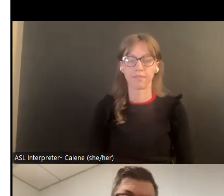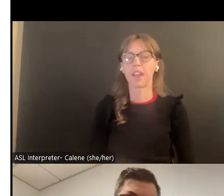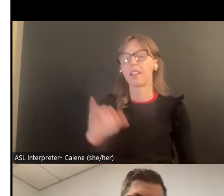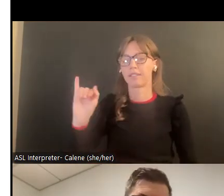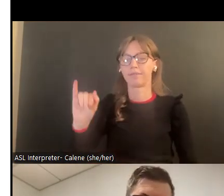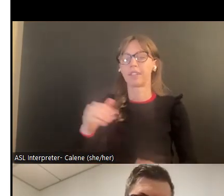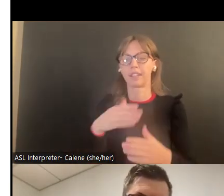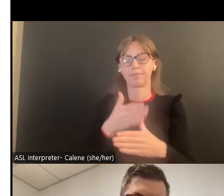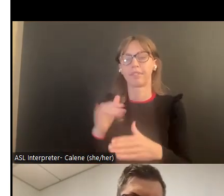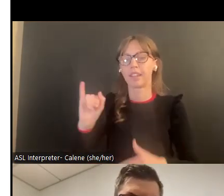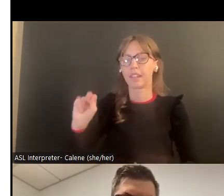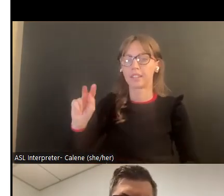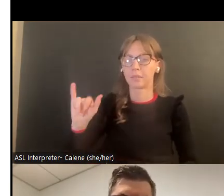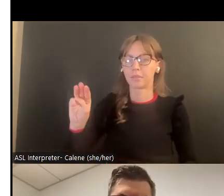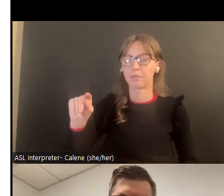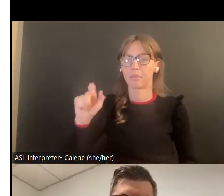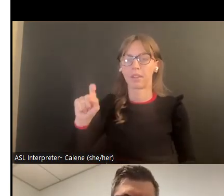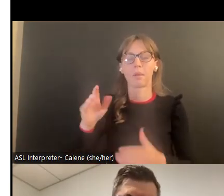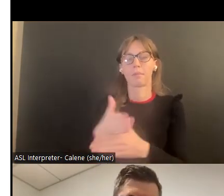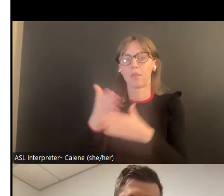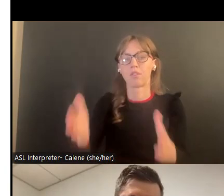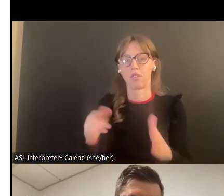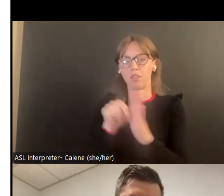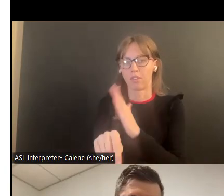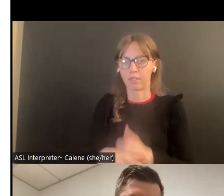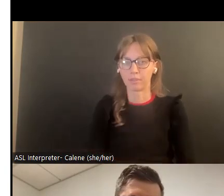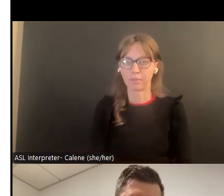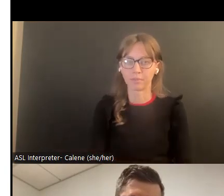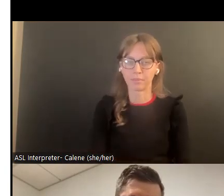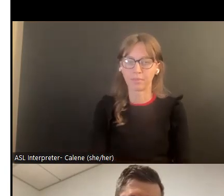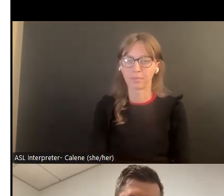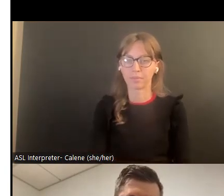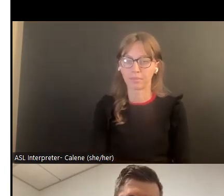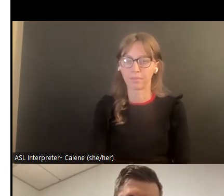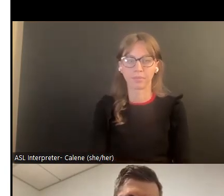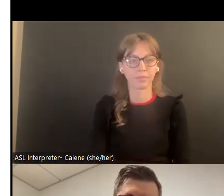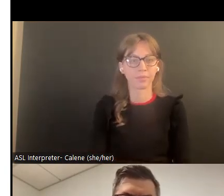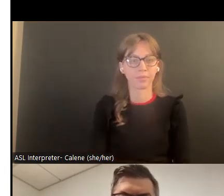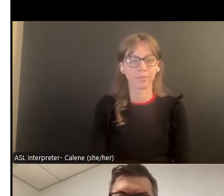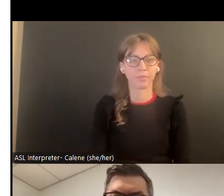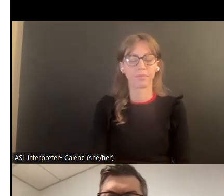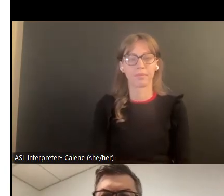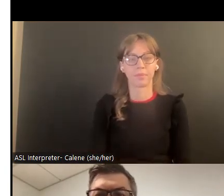homicidas por medio de compañeros íntimos.